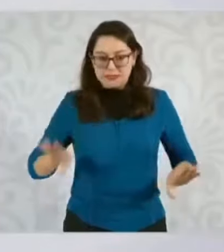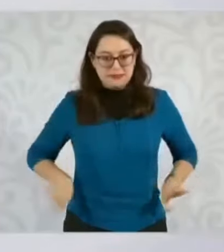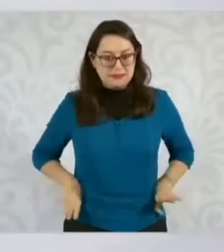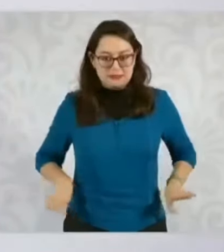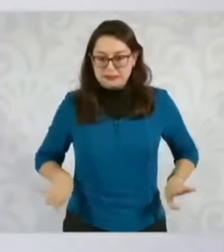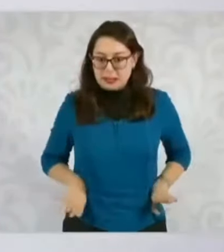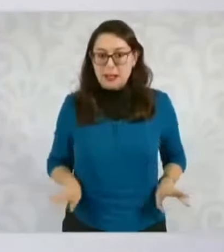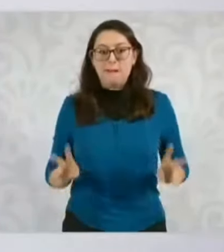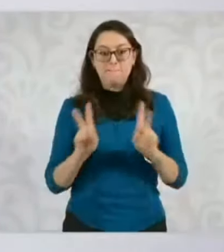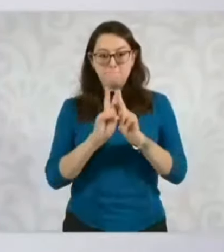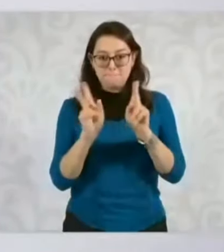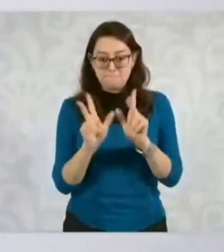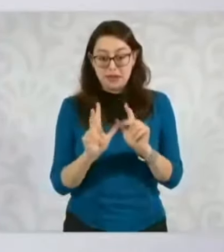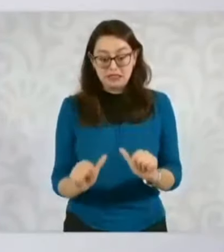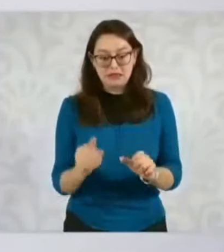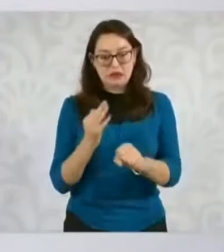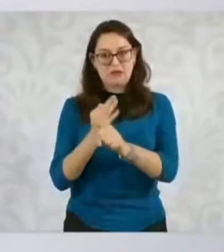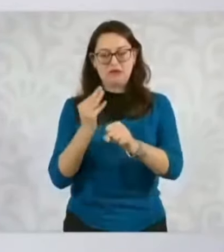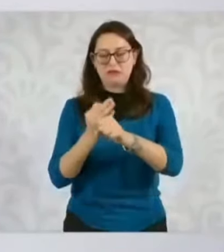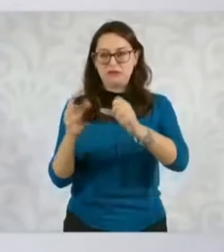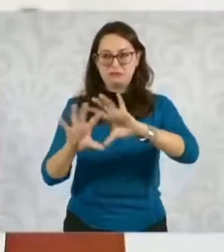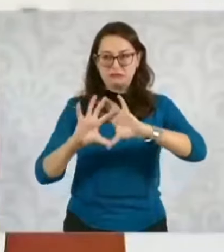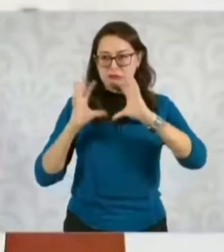por lo que está viviendo el mundo.